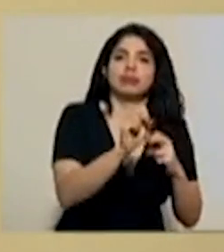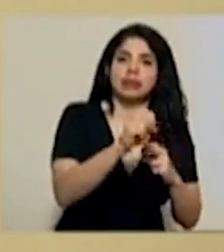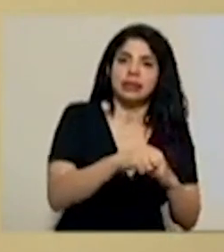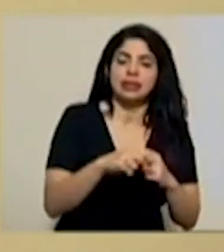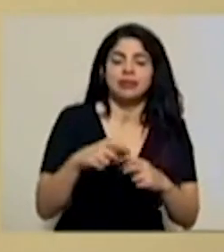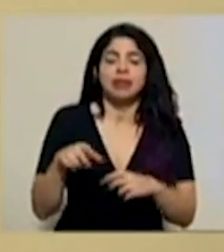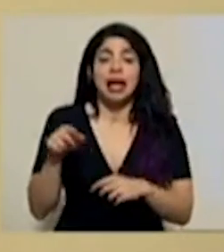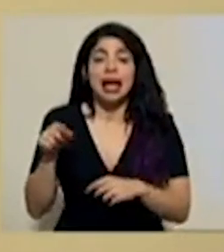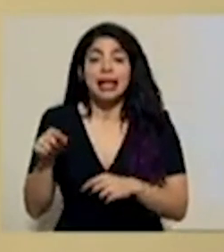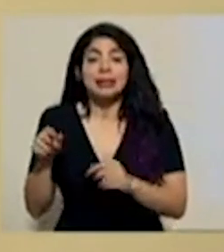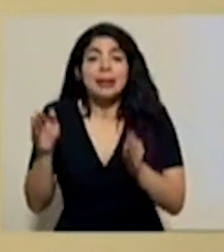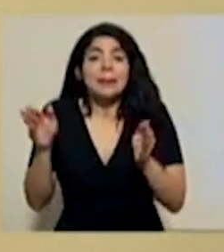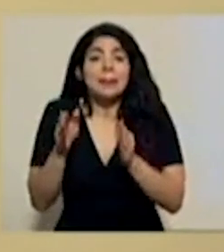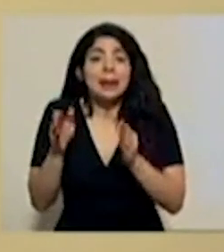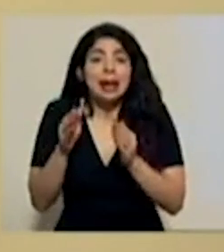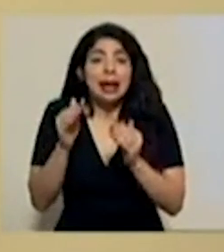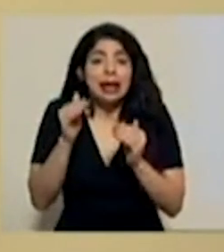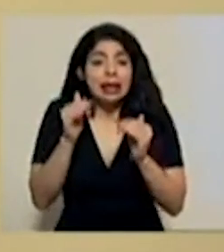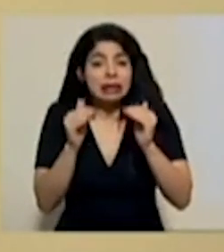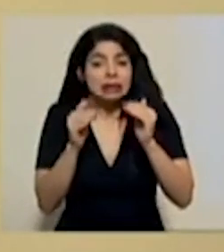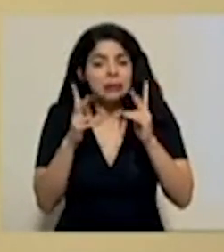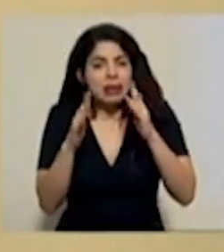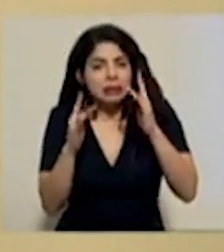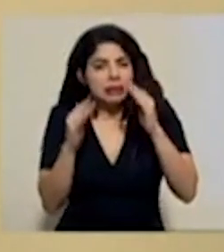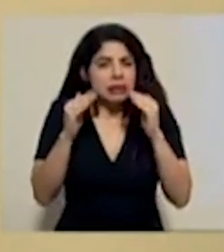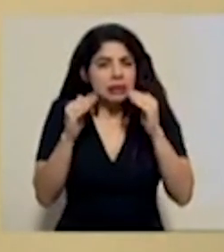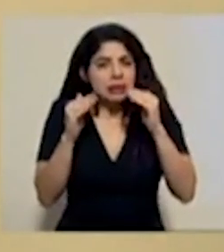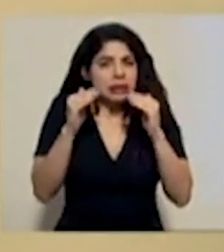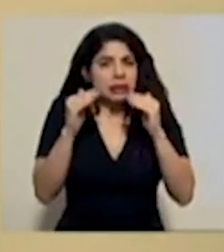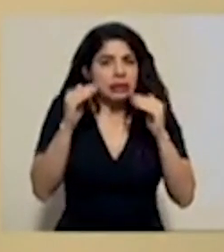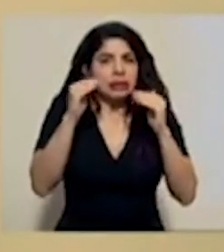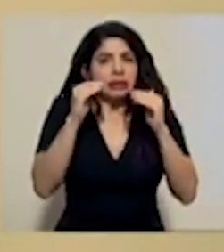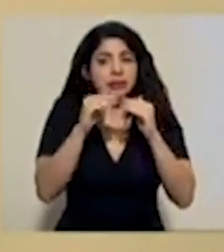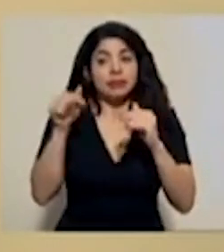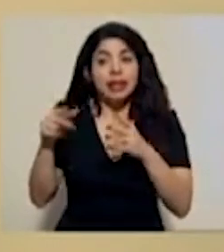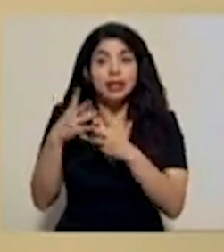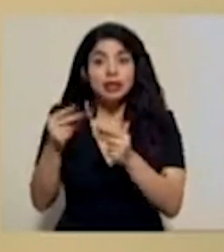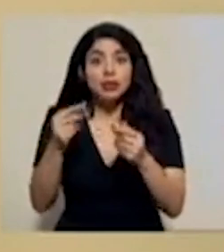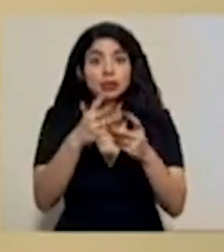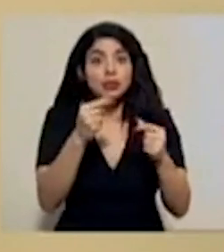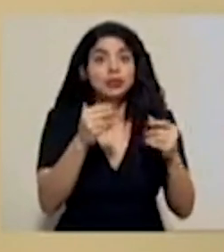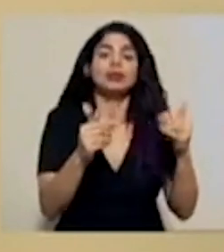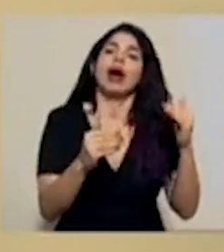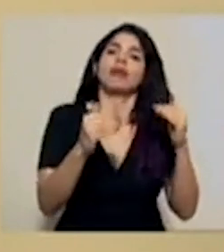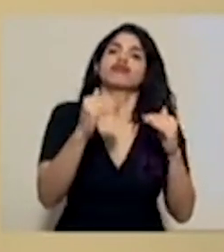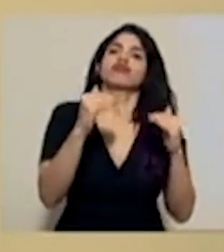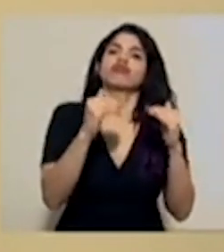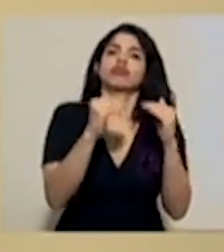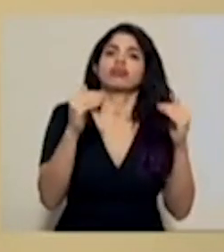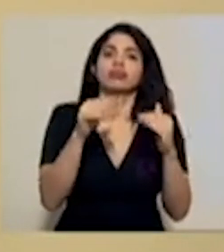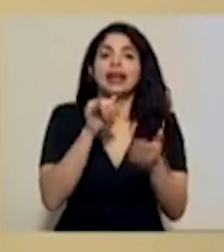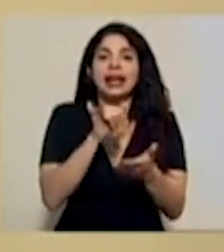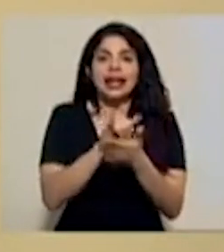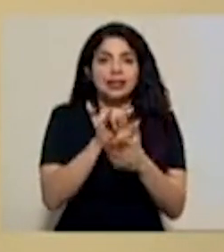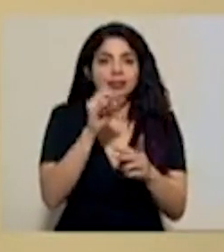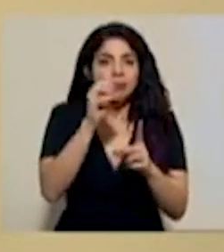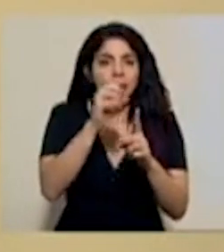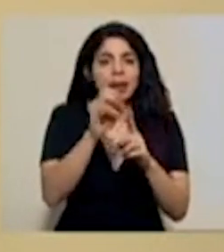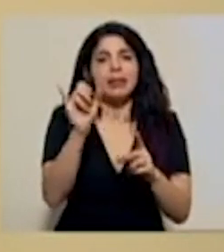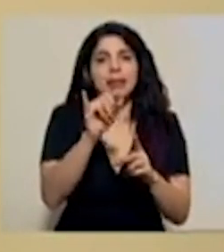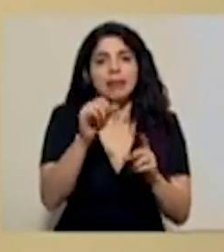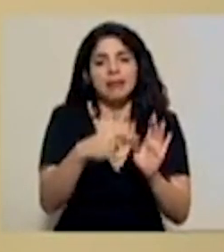que esa pequeña brecha se va a ir cerrando conforme el órgano va resolviendo y eso es básicamente lo que podría estar también